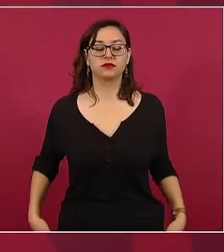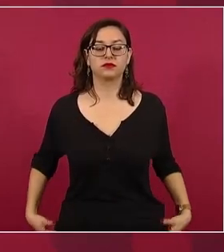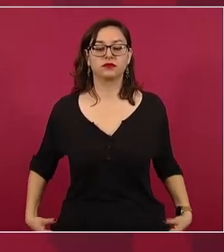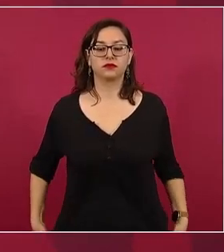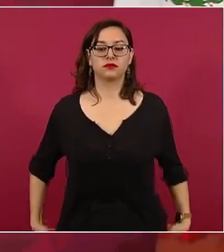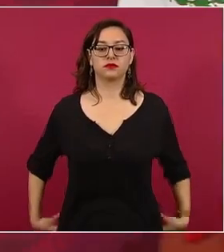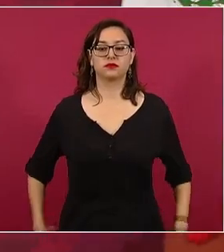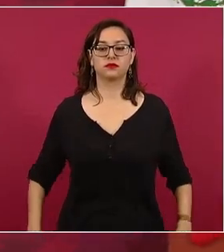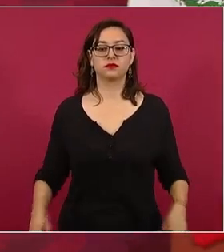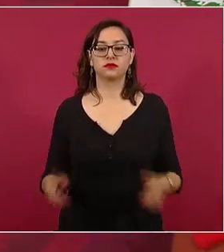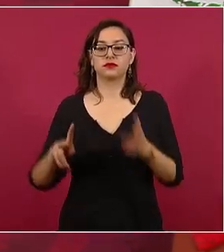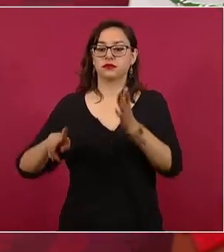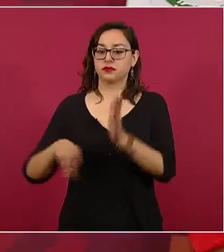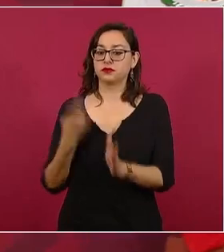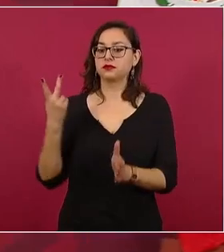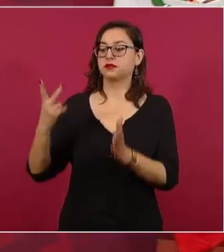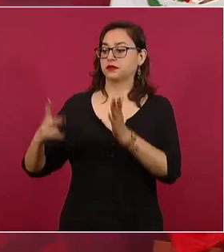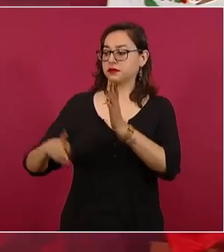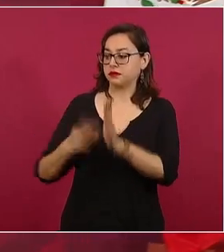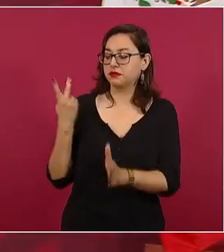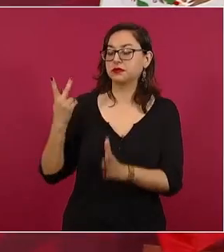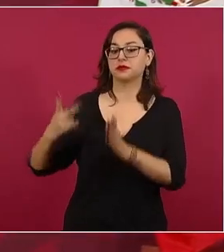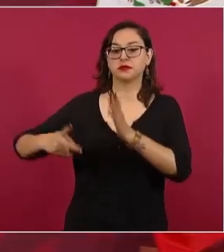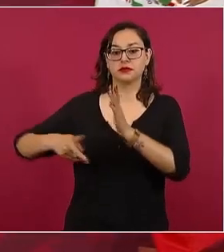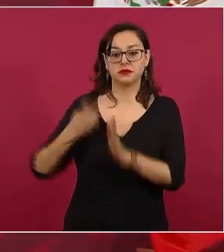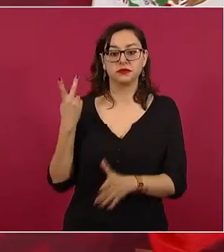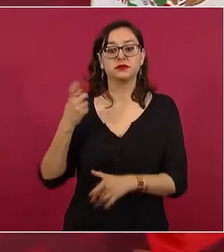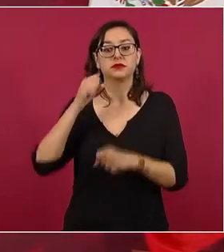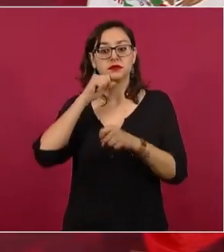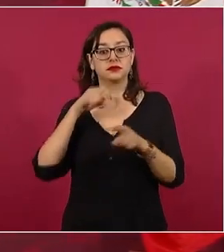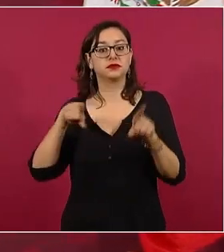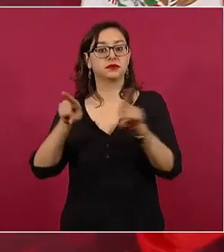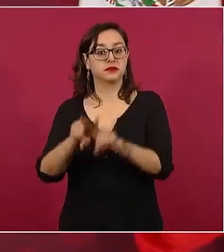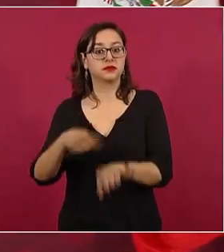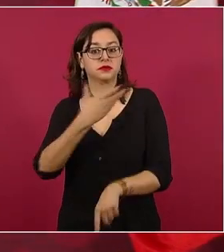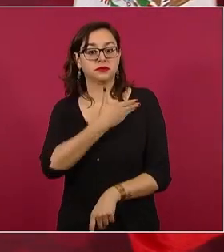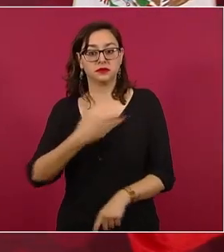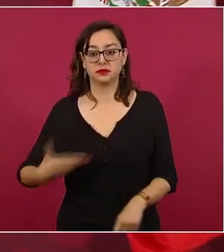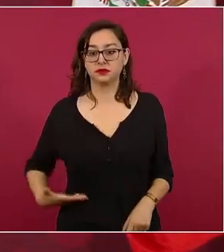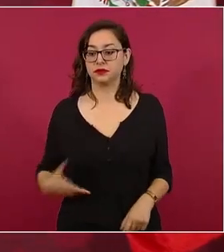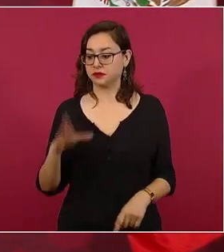sostenía el presidente Cárdenas.